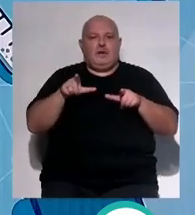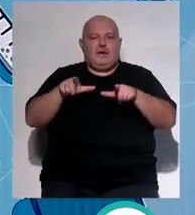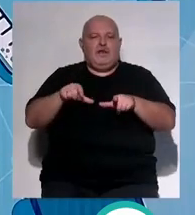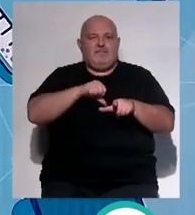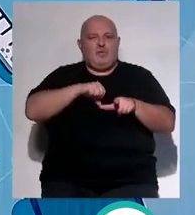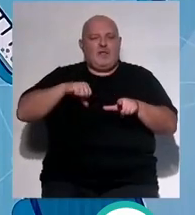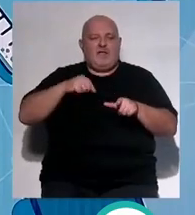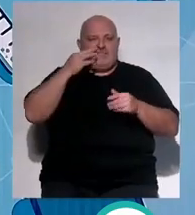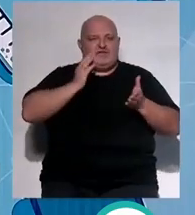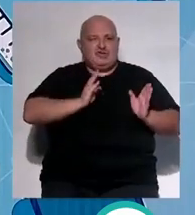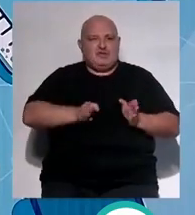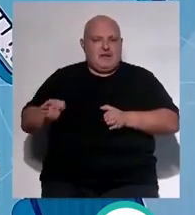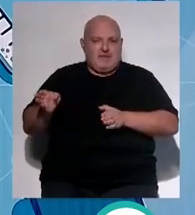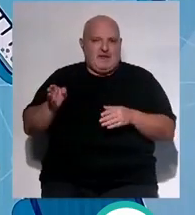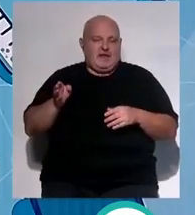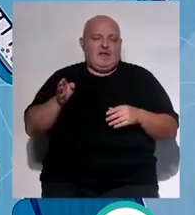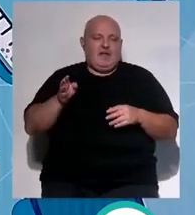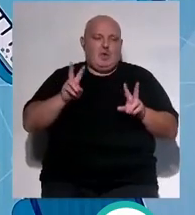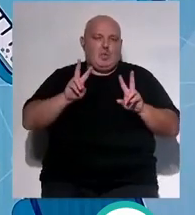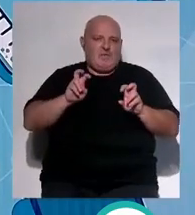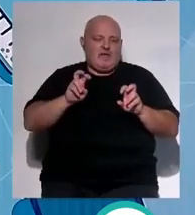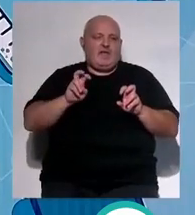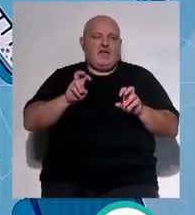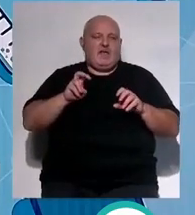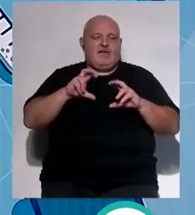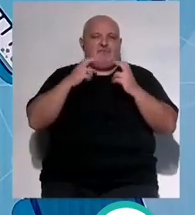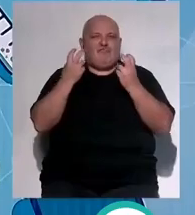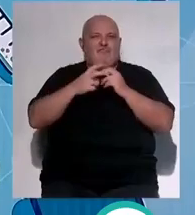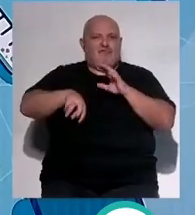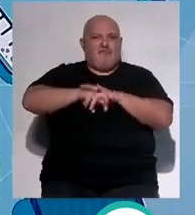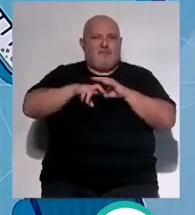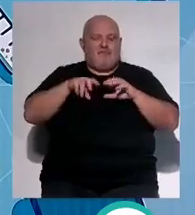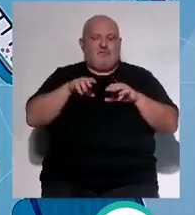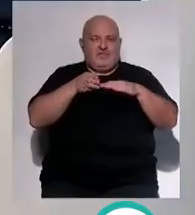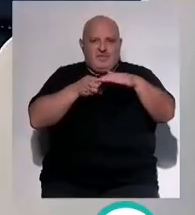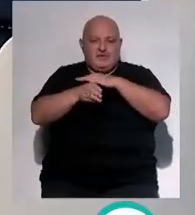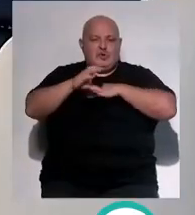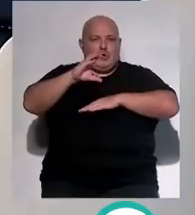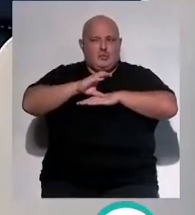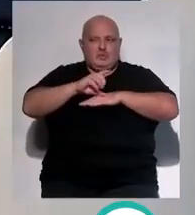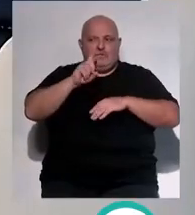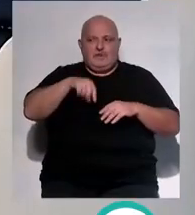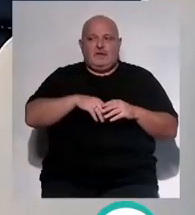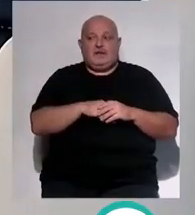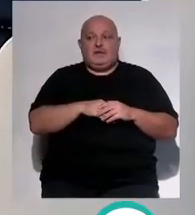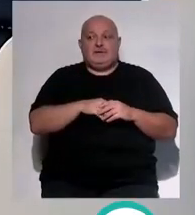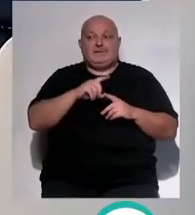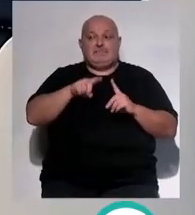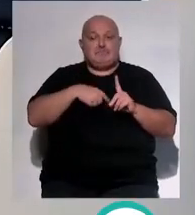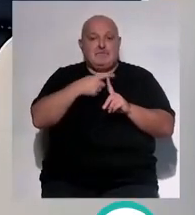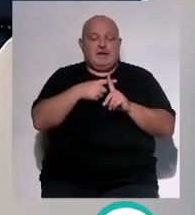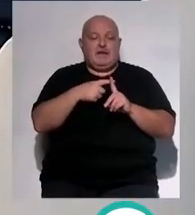individuales de fisioterapia en las áreas nuevas del estadio y consultas externas y además